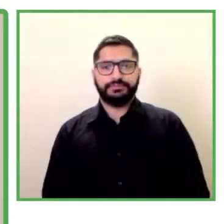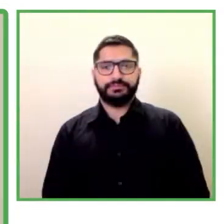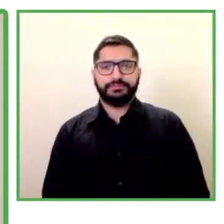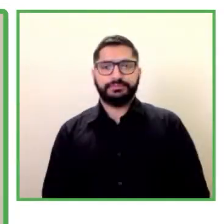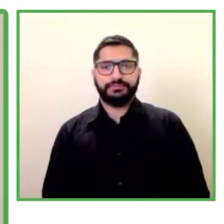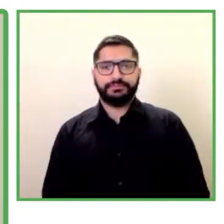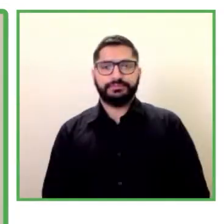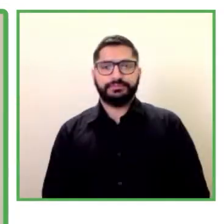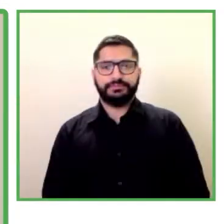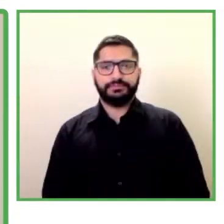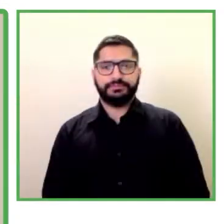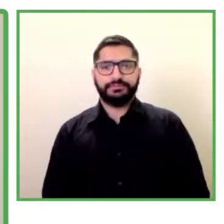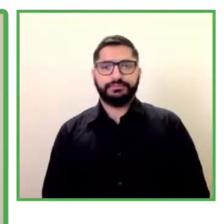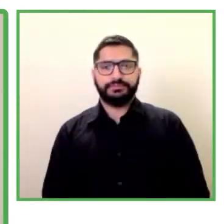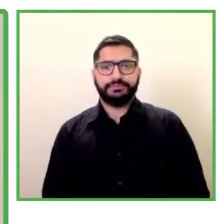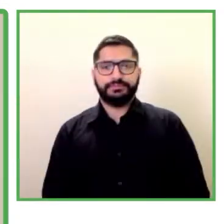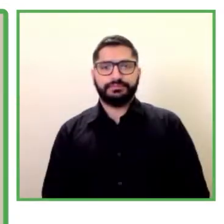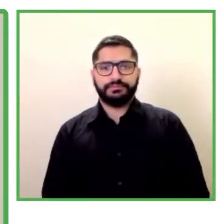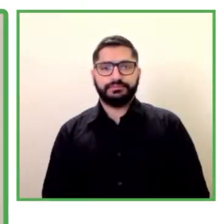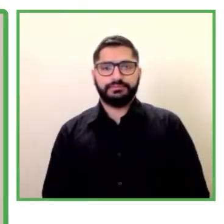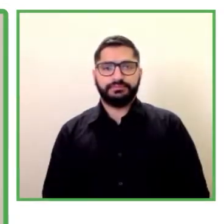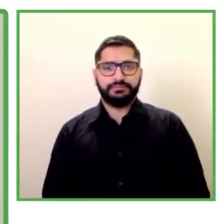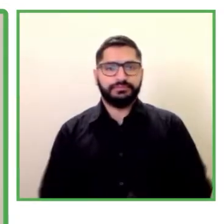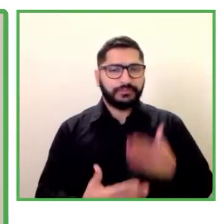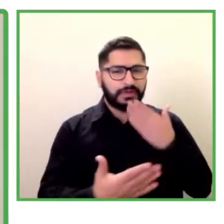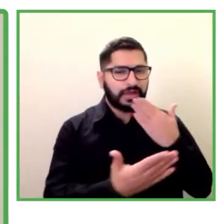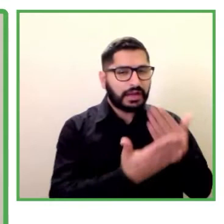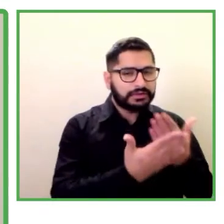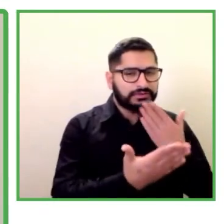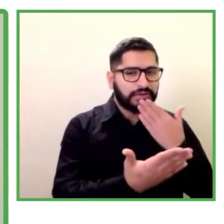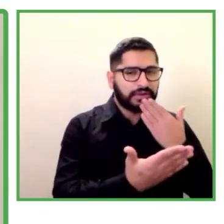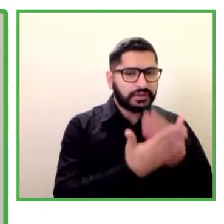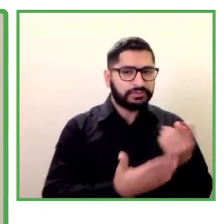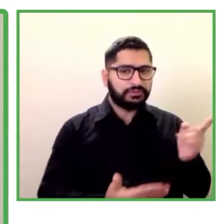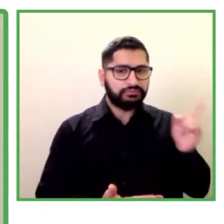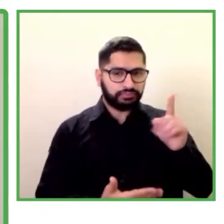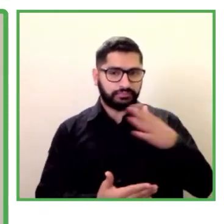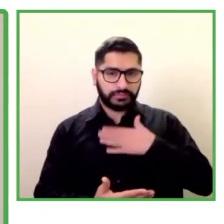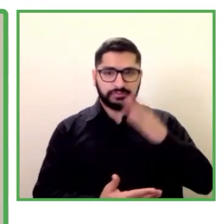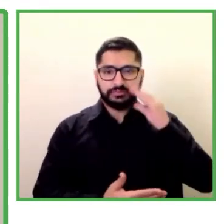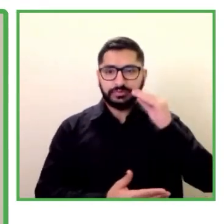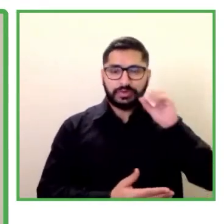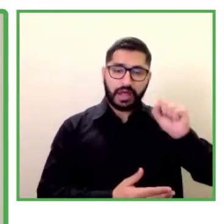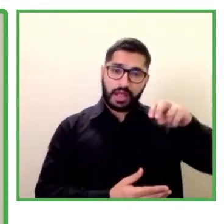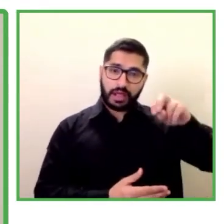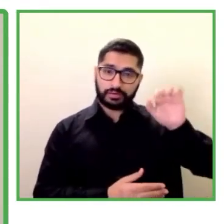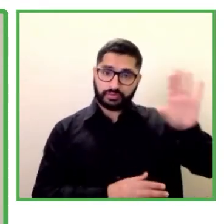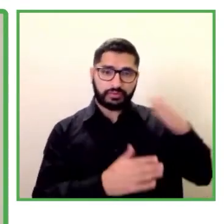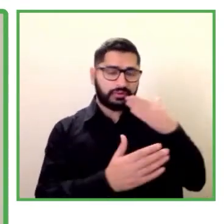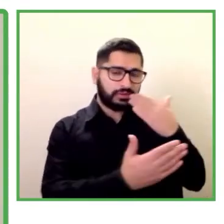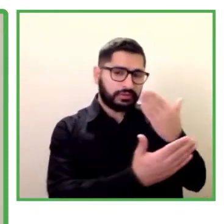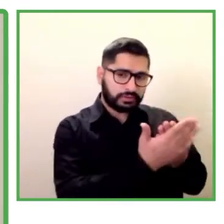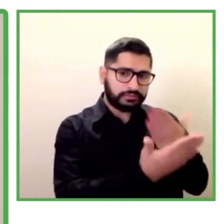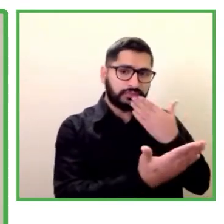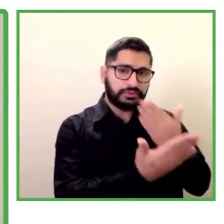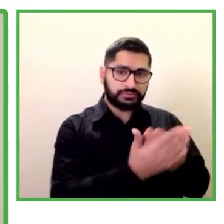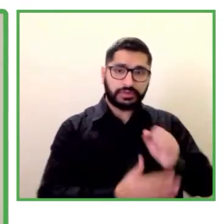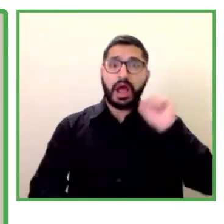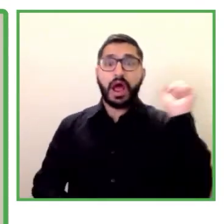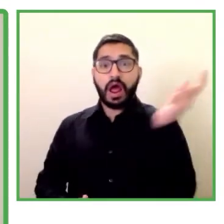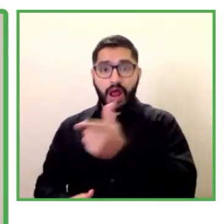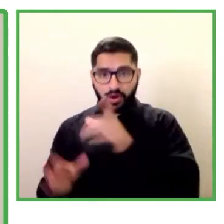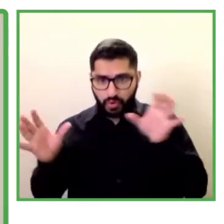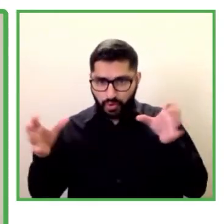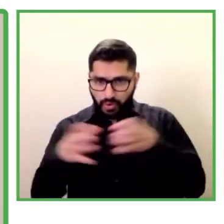muchas gracias por la presentación Ana y pues quiero agradecer también a todo el equipo de Zero Project por la invitación tomarnos en cuenta